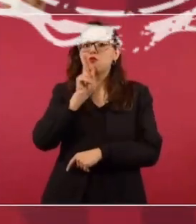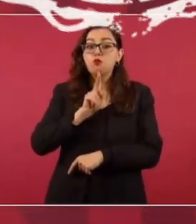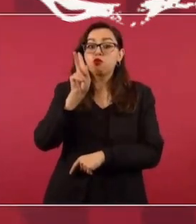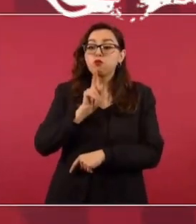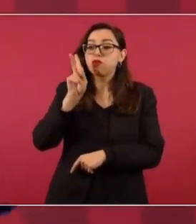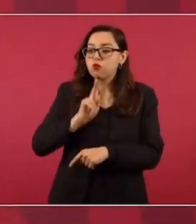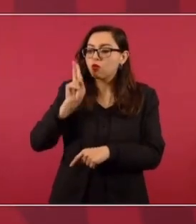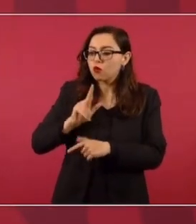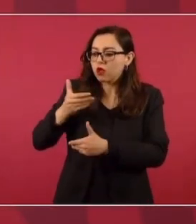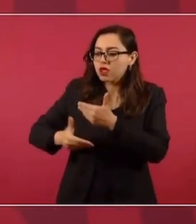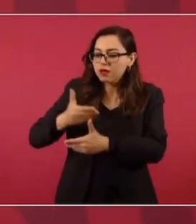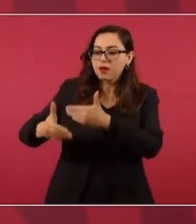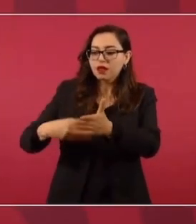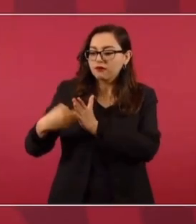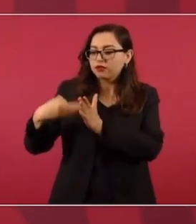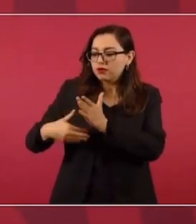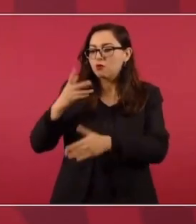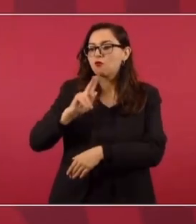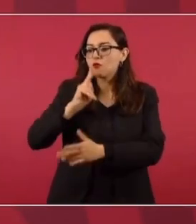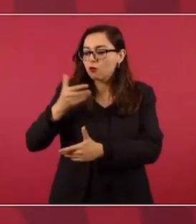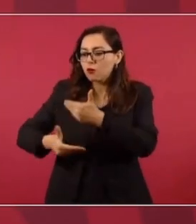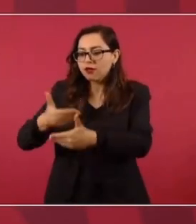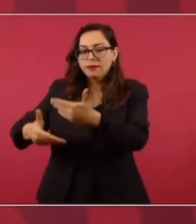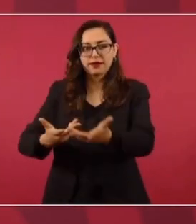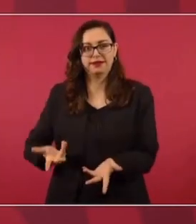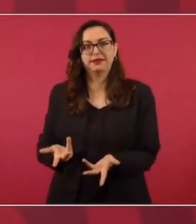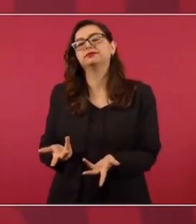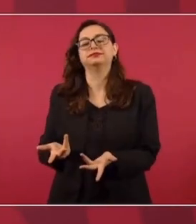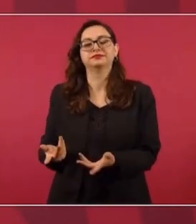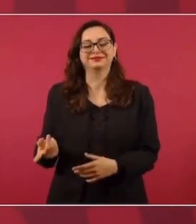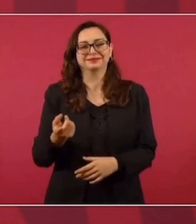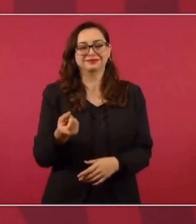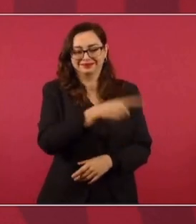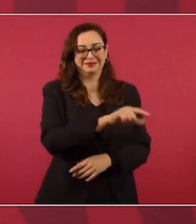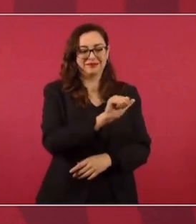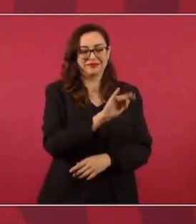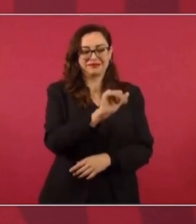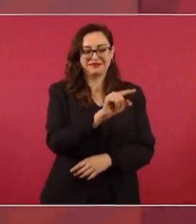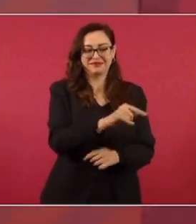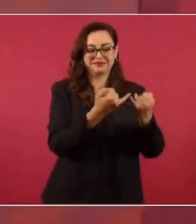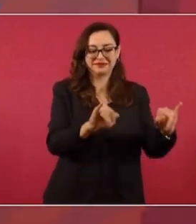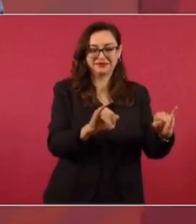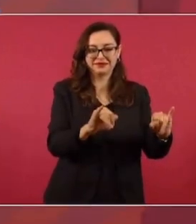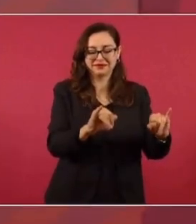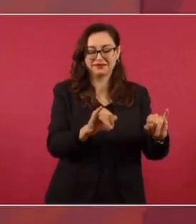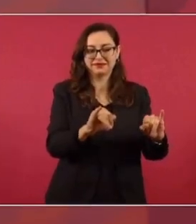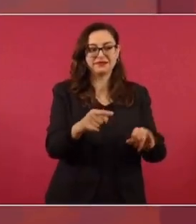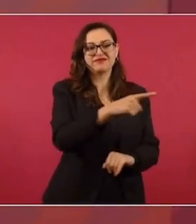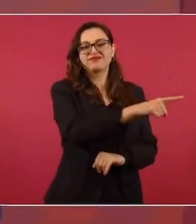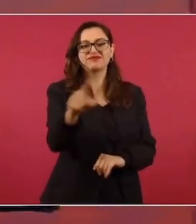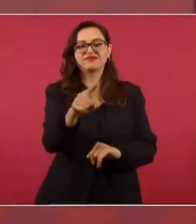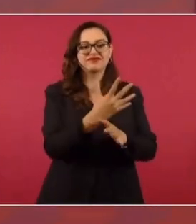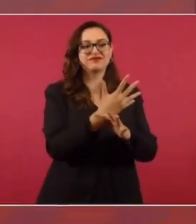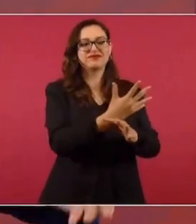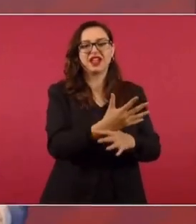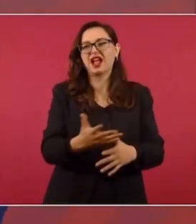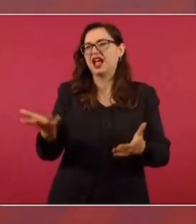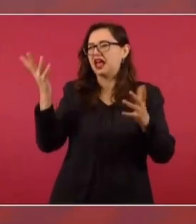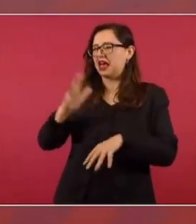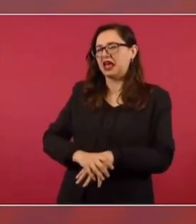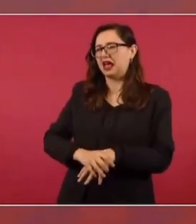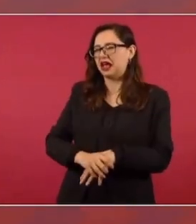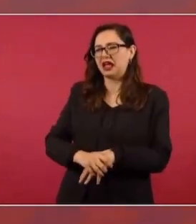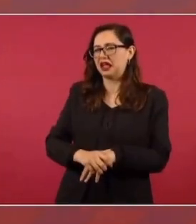En el caso del aeropuerto, Felipe Ángeles, ¿se acuerda que decían que había una señora ahí